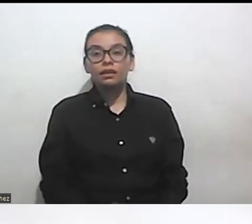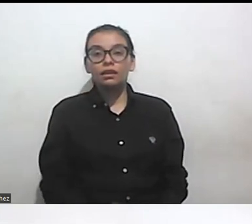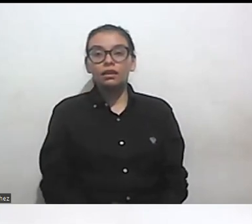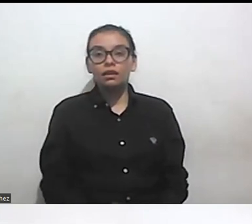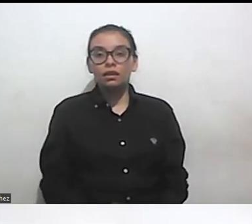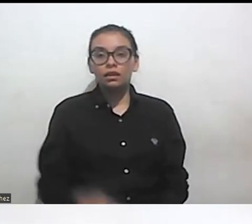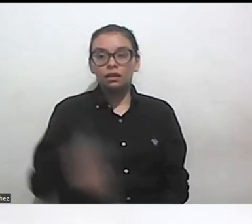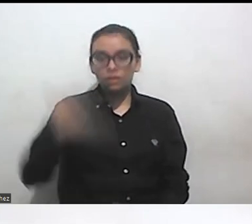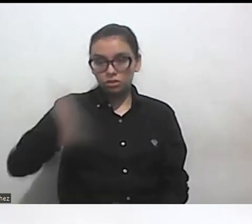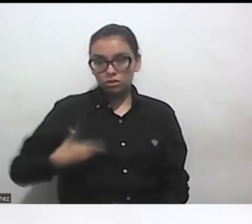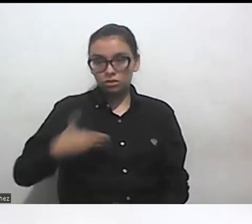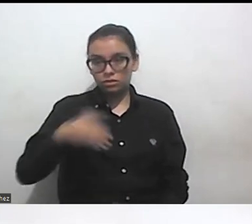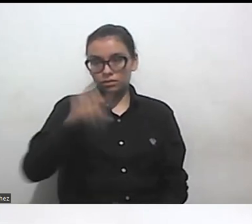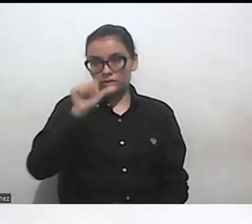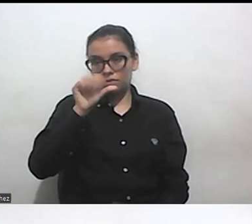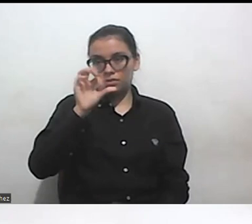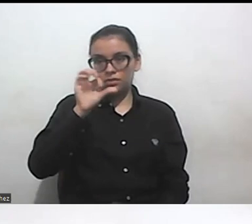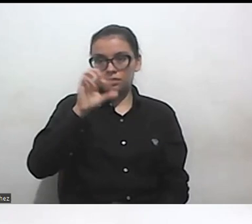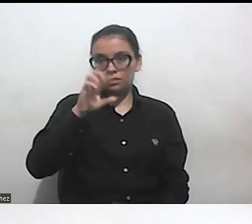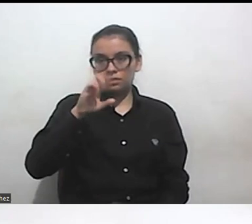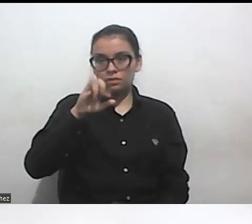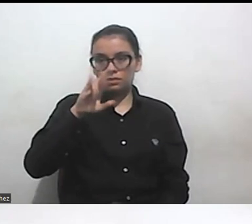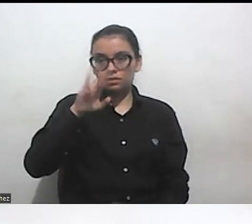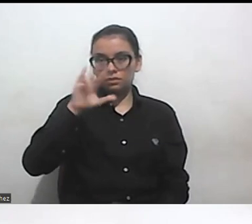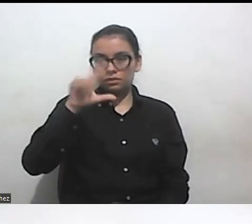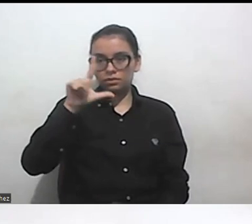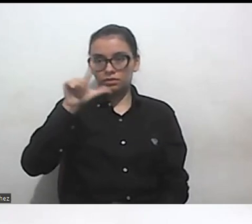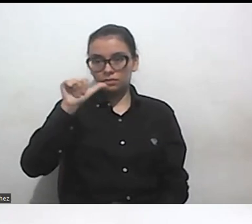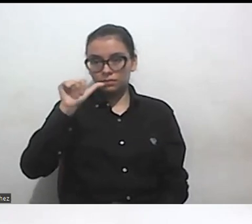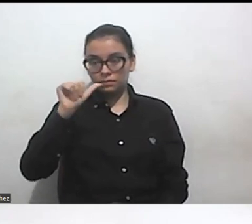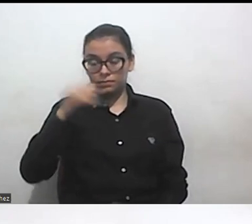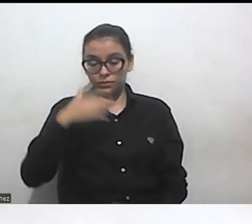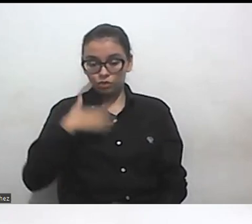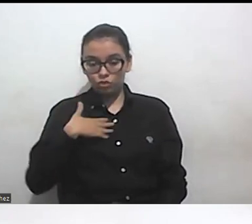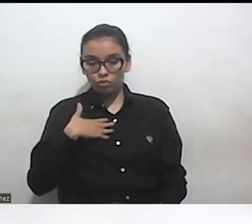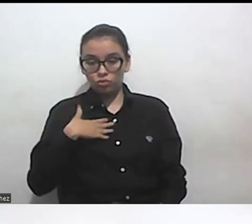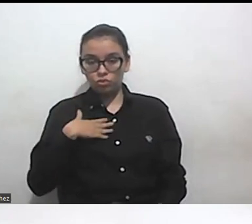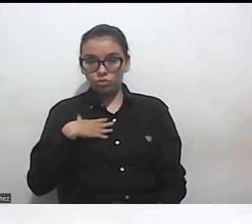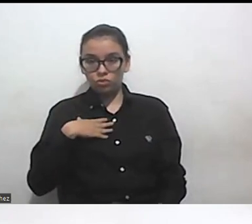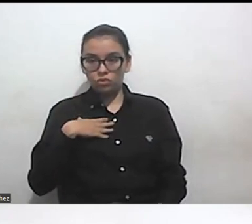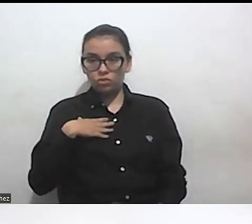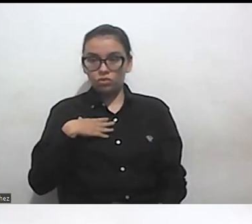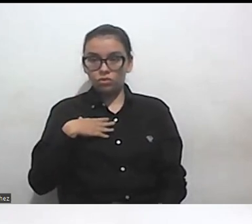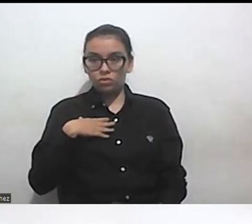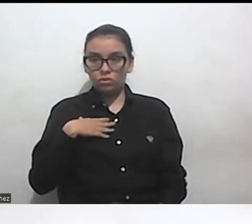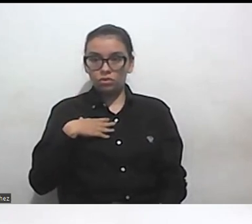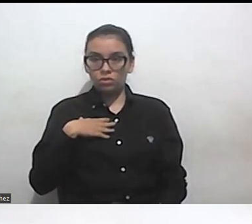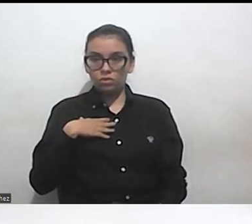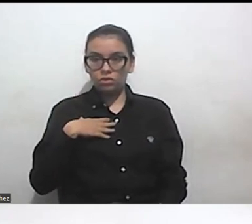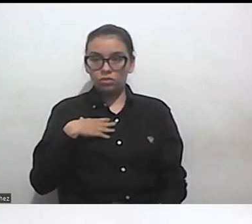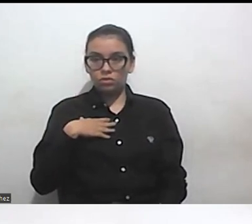fría pertenezco a un consejo comunitario